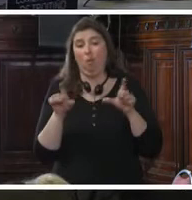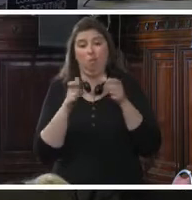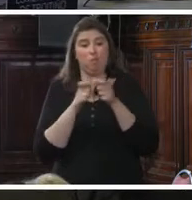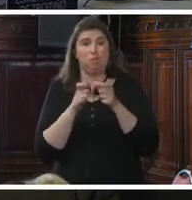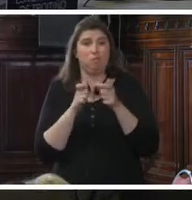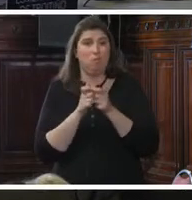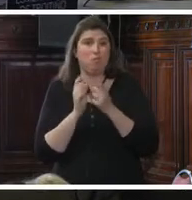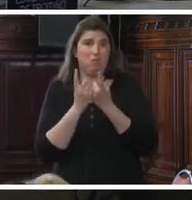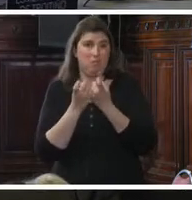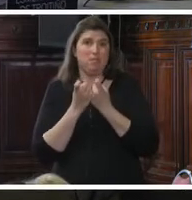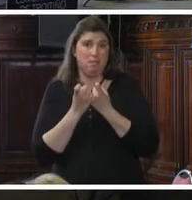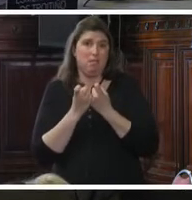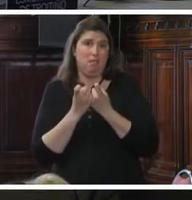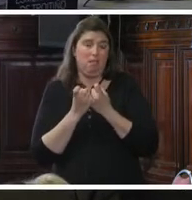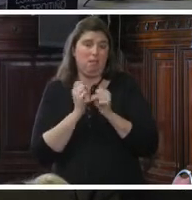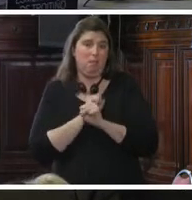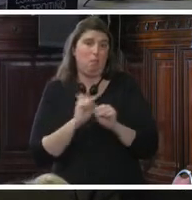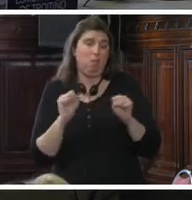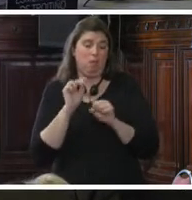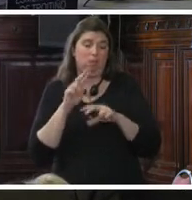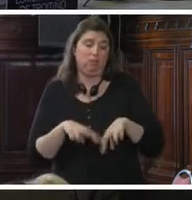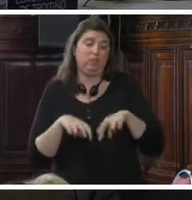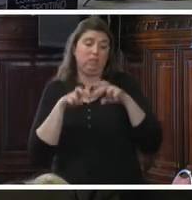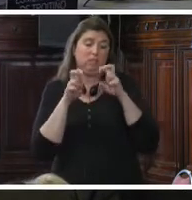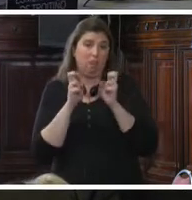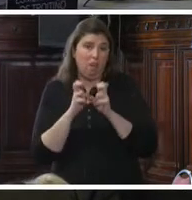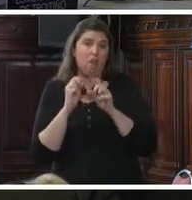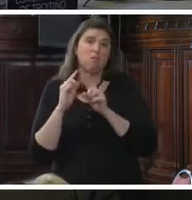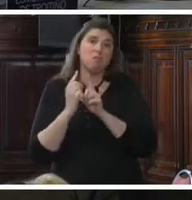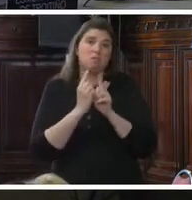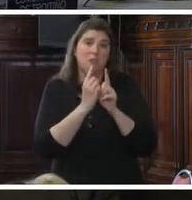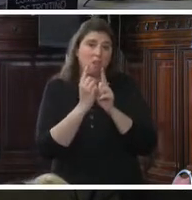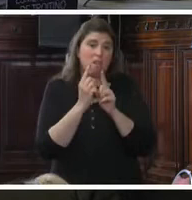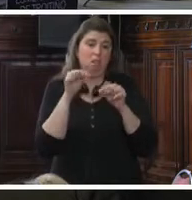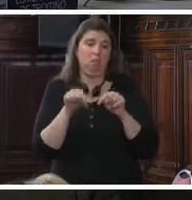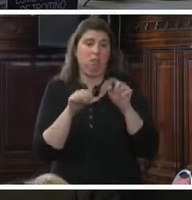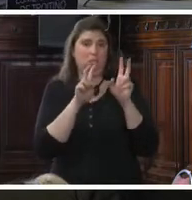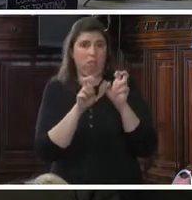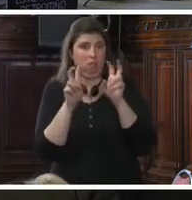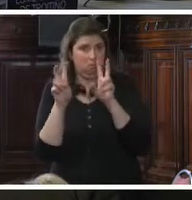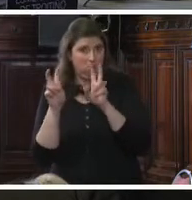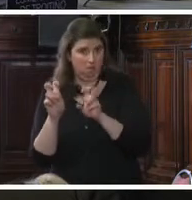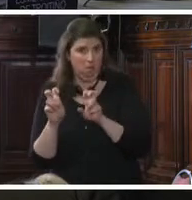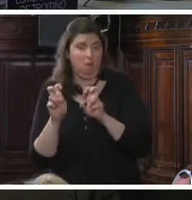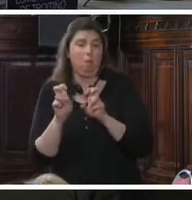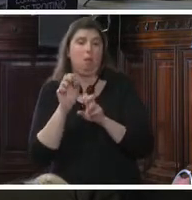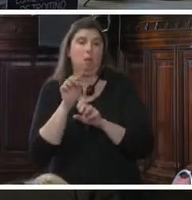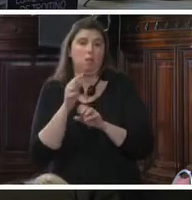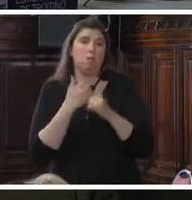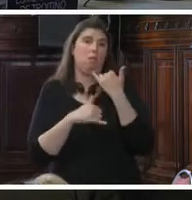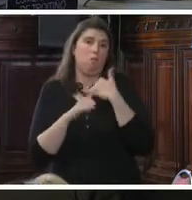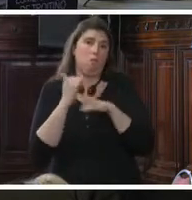monitorear y dar seguimiento a precisamente esa información